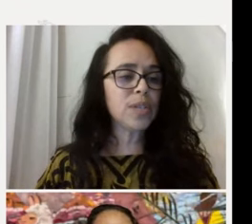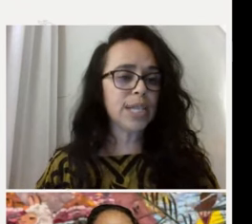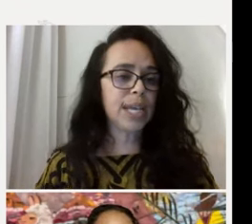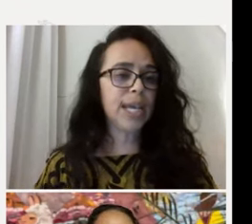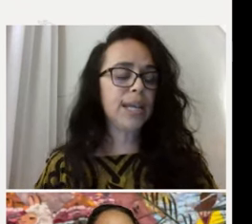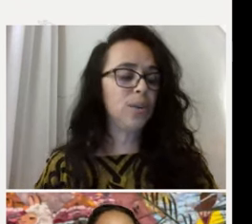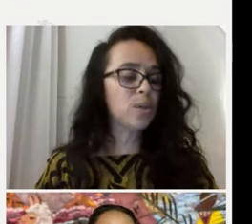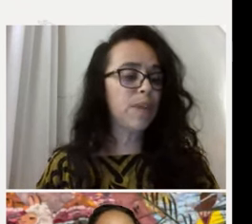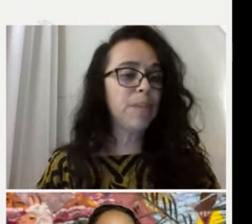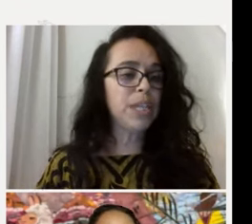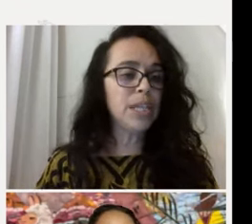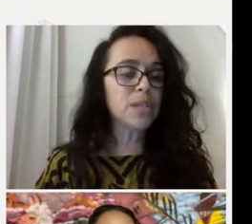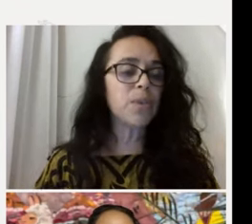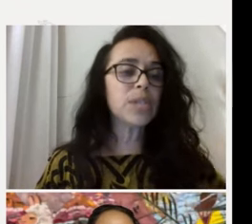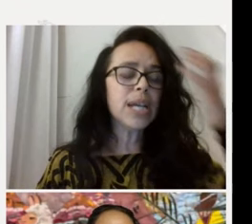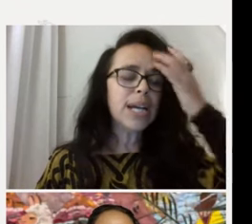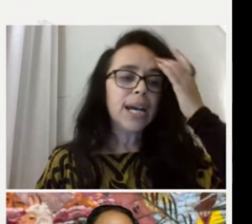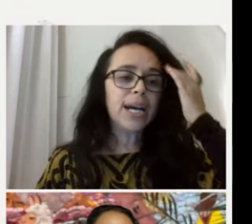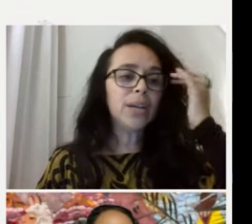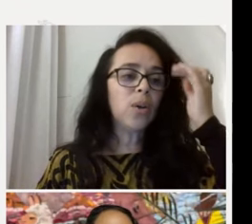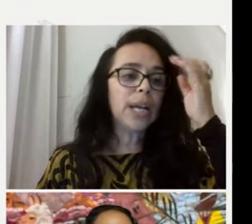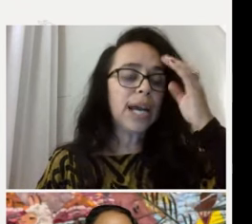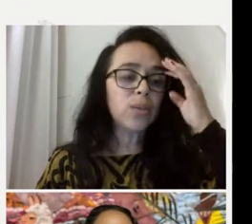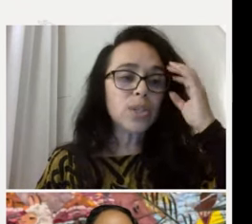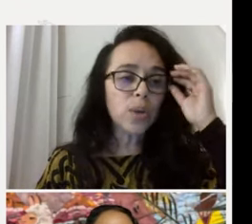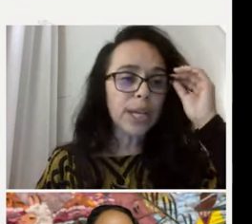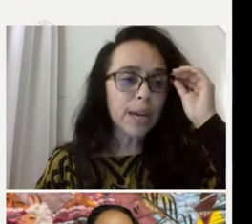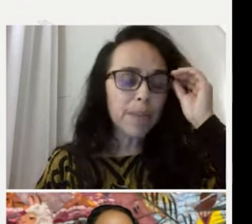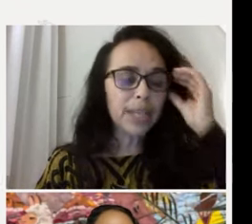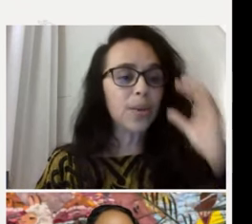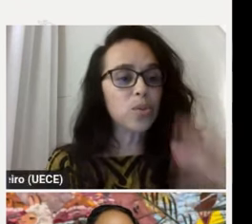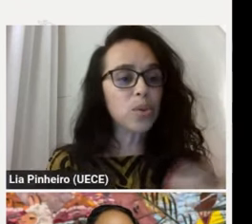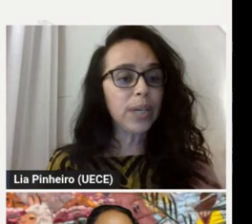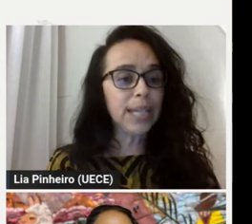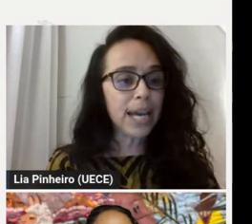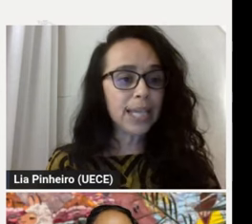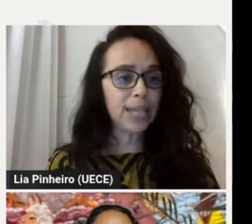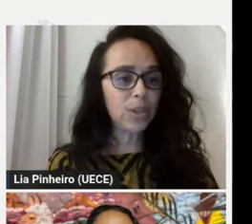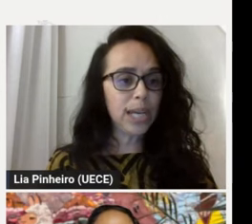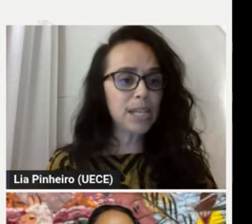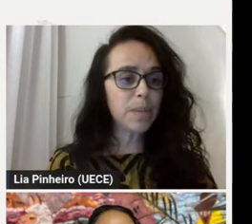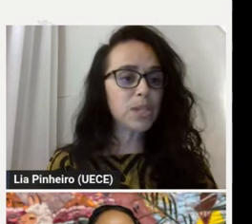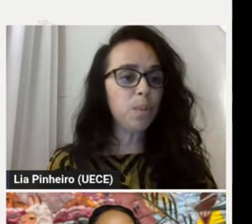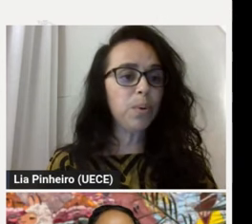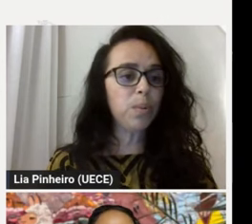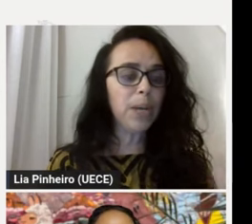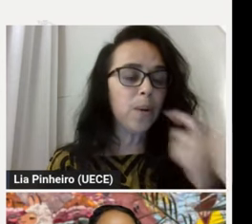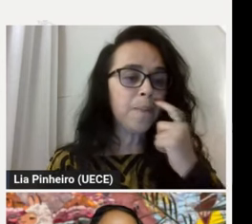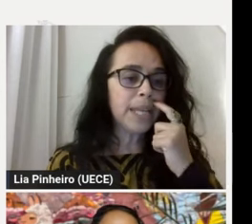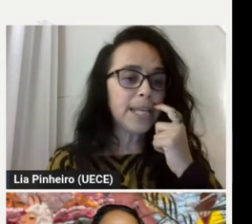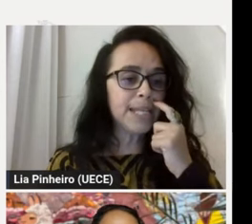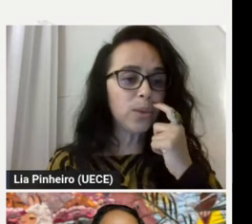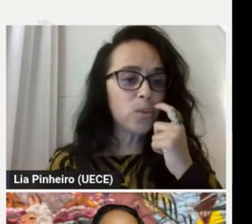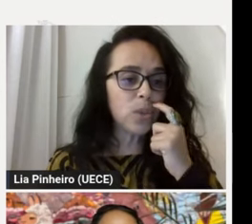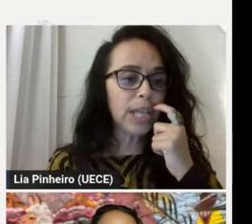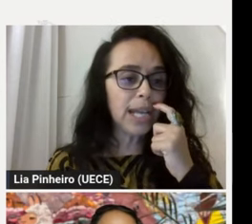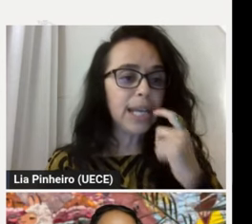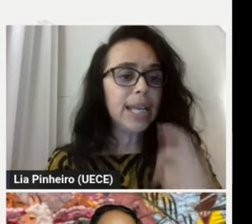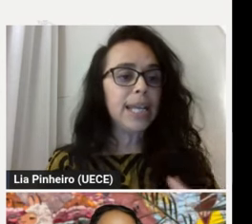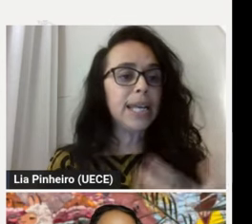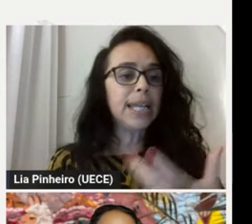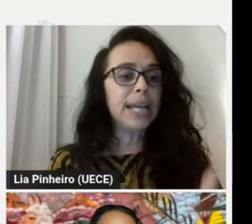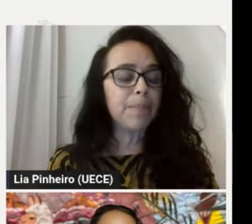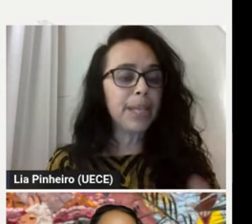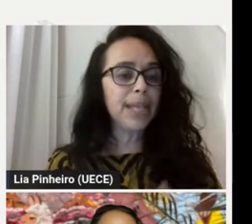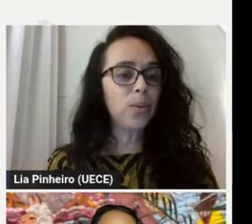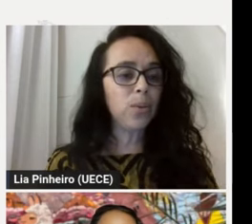derechos que los feminismos han logrado históricamente consolidar dentro del espacio público, institucional,